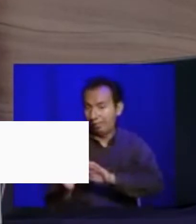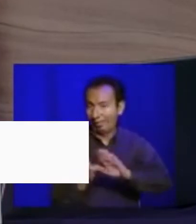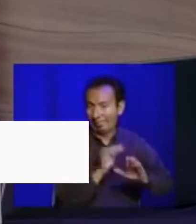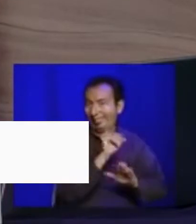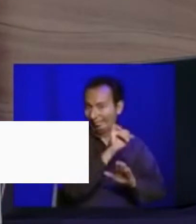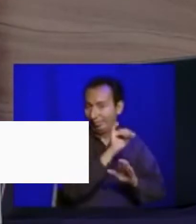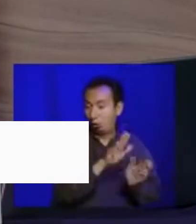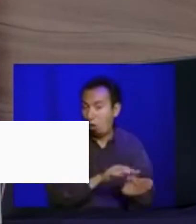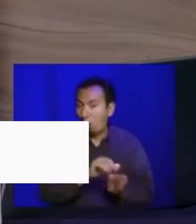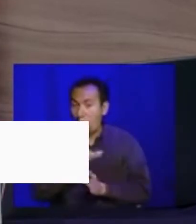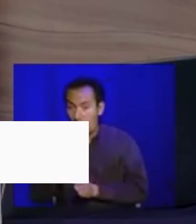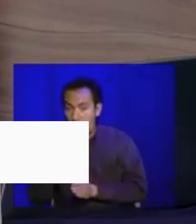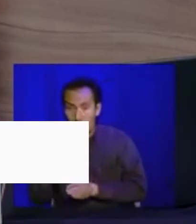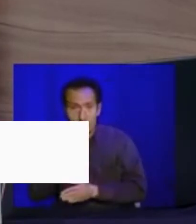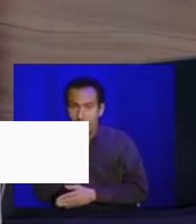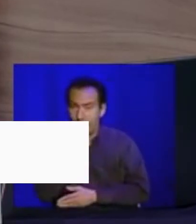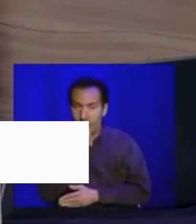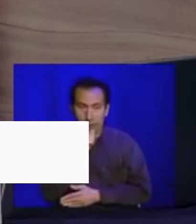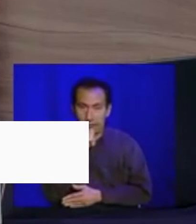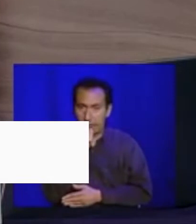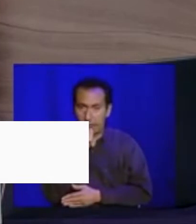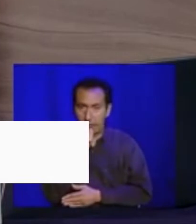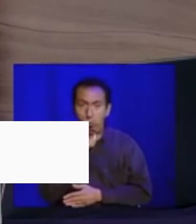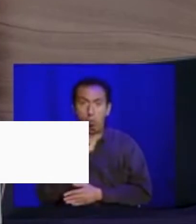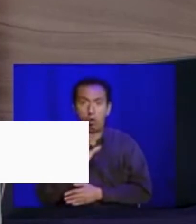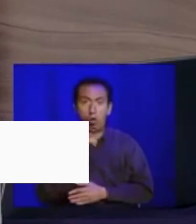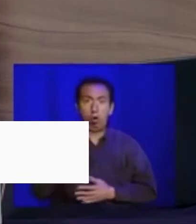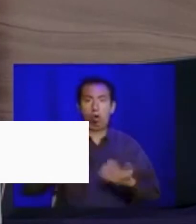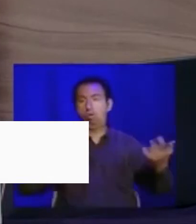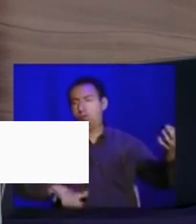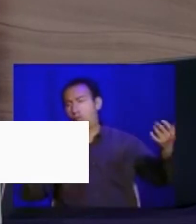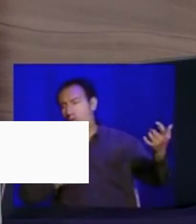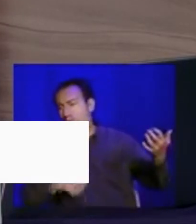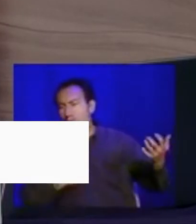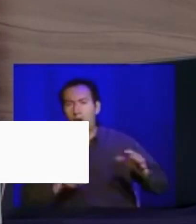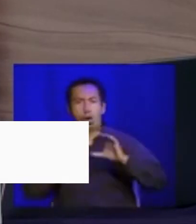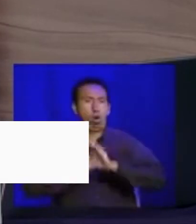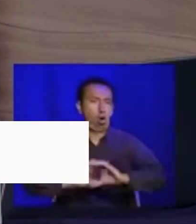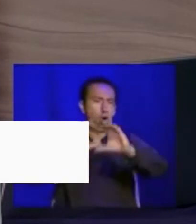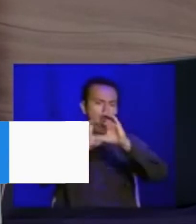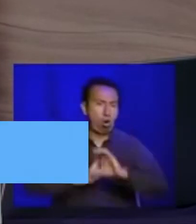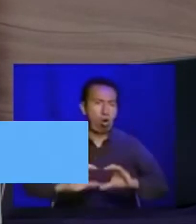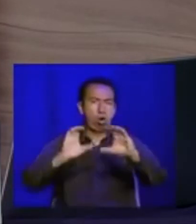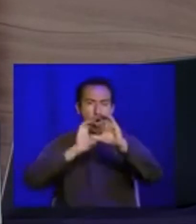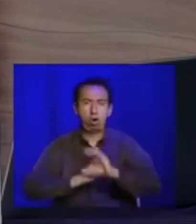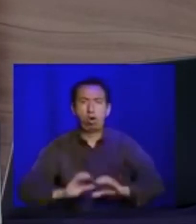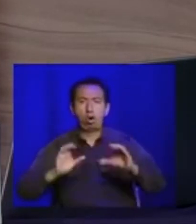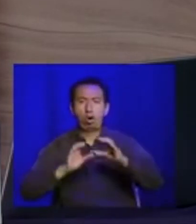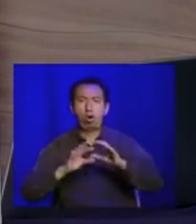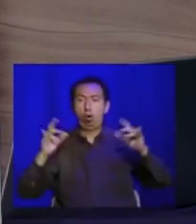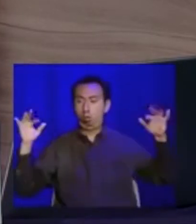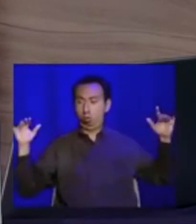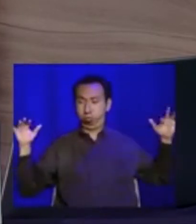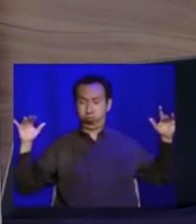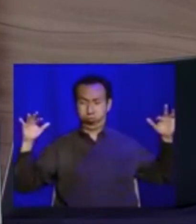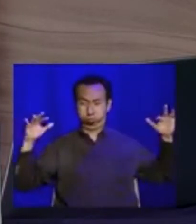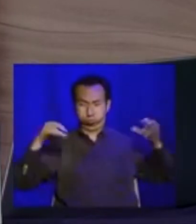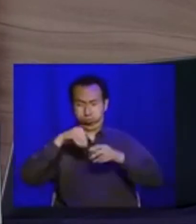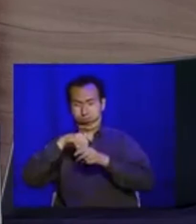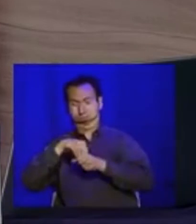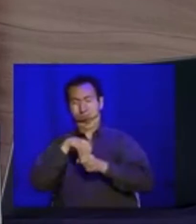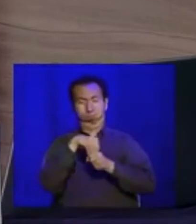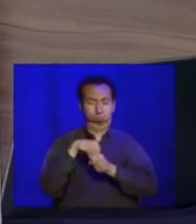los eventos masivos como conciertos o grandes congregaciones, estos todavía